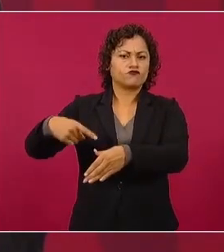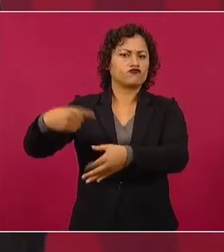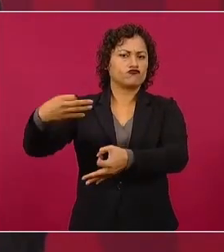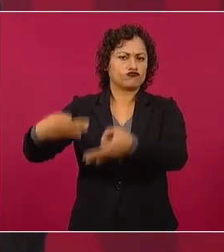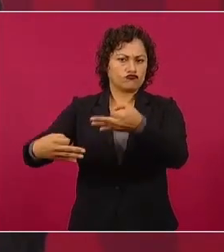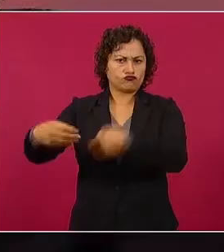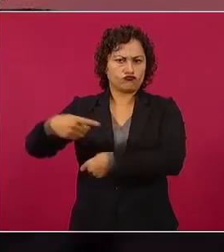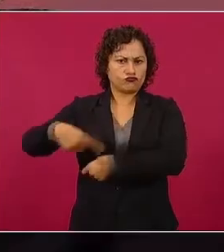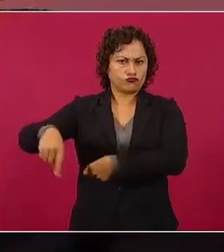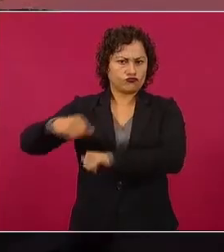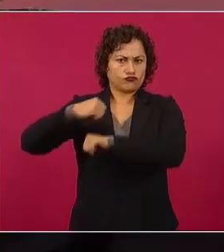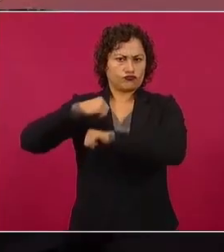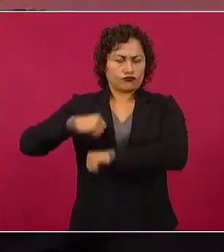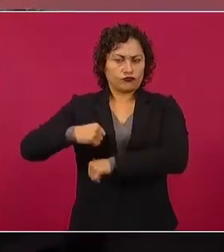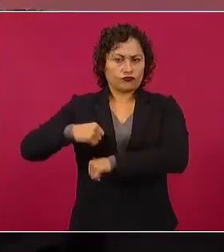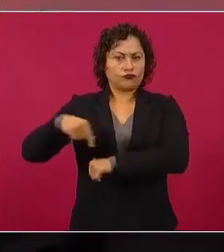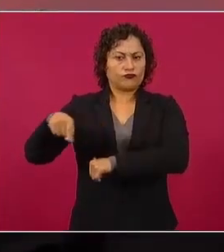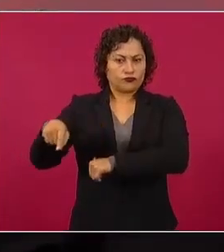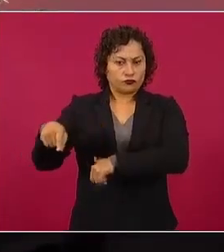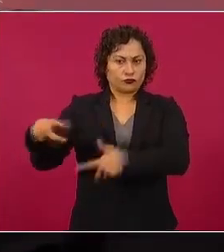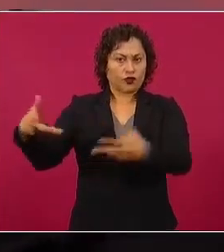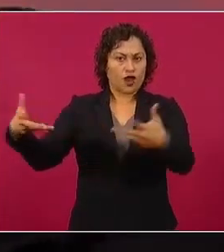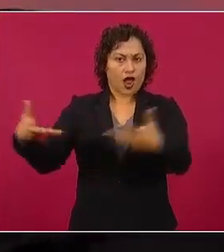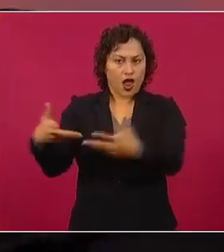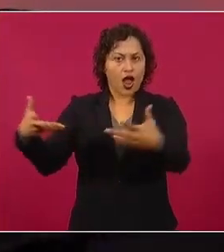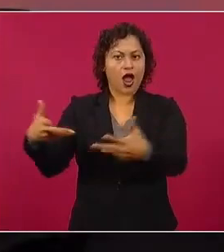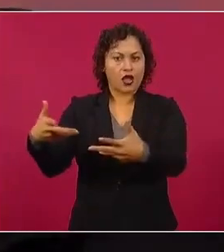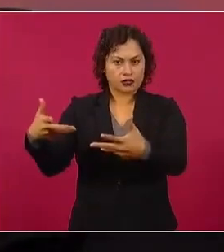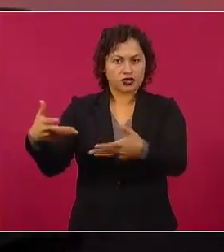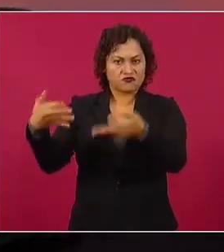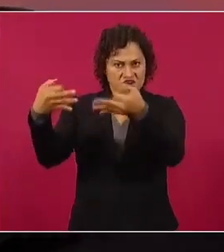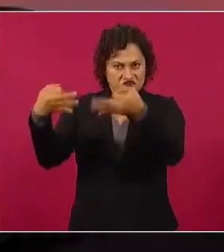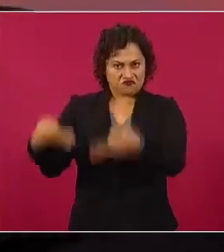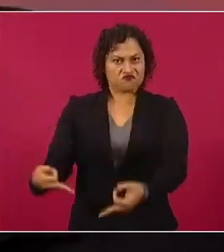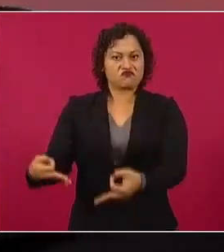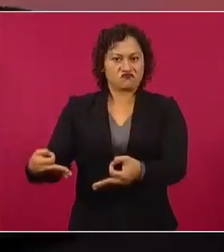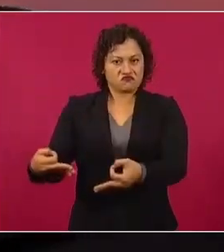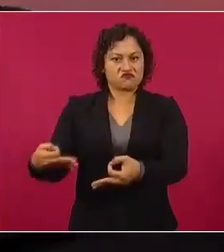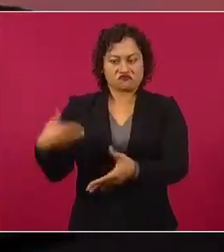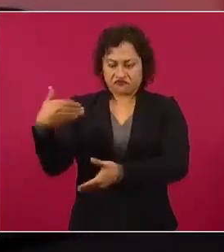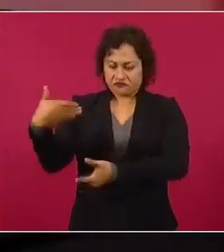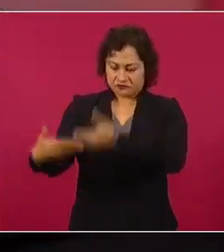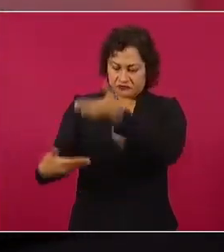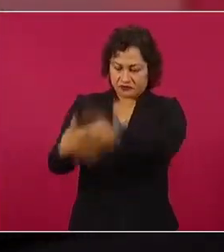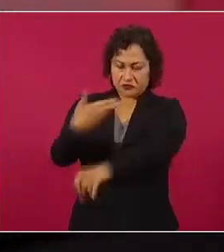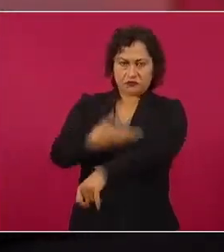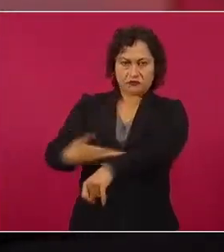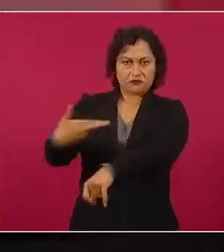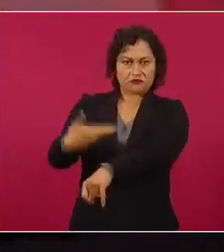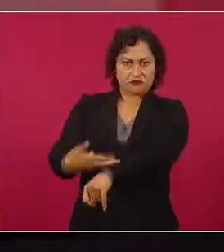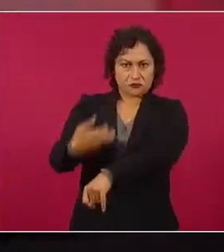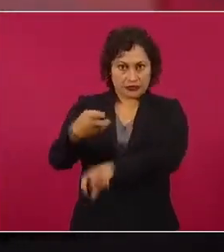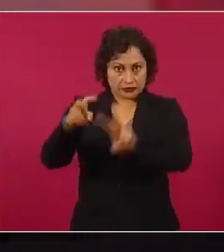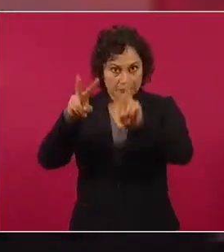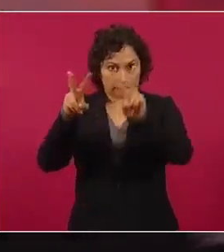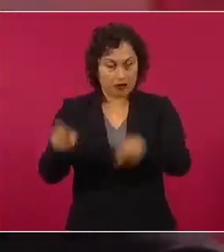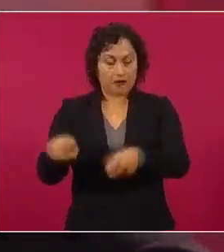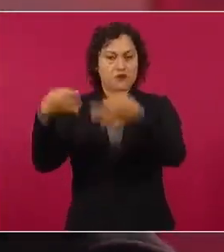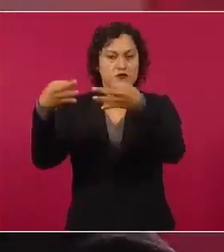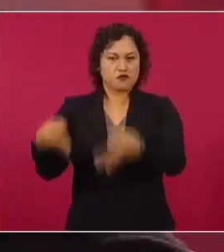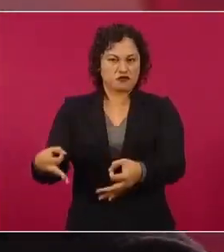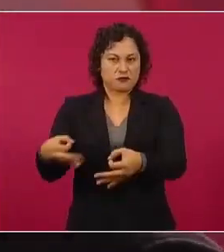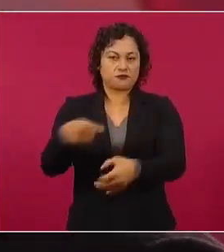con rectitud en este caso. Antes los